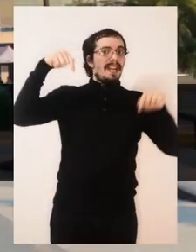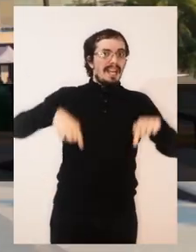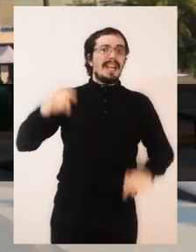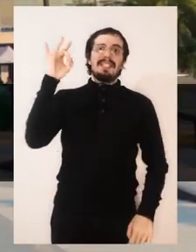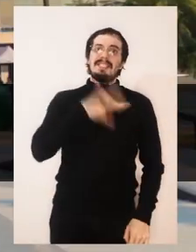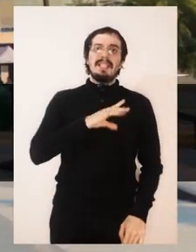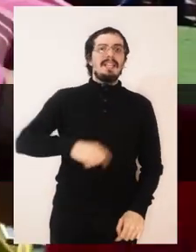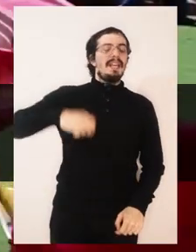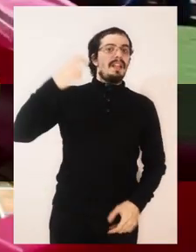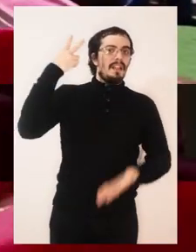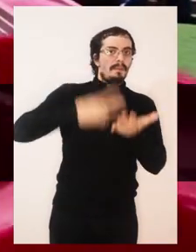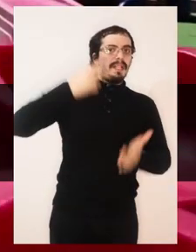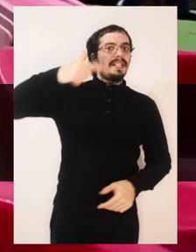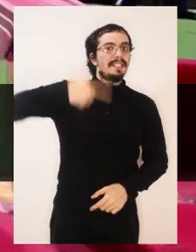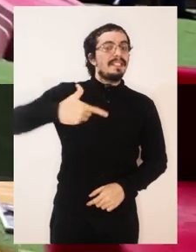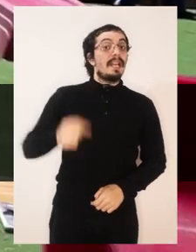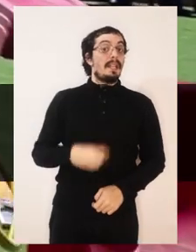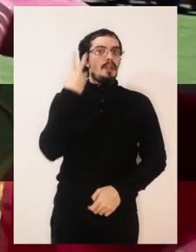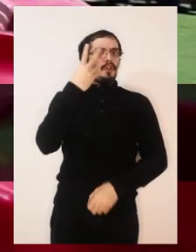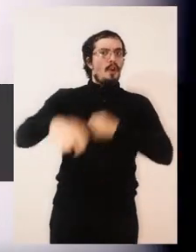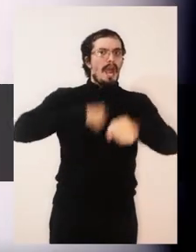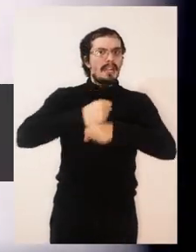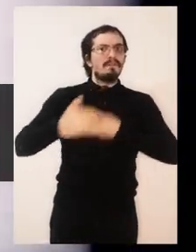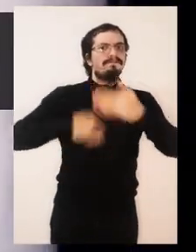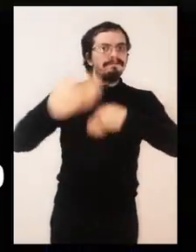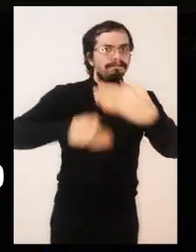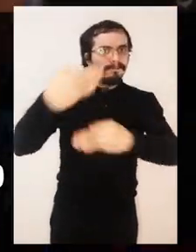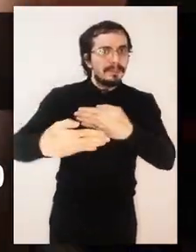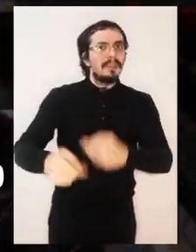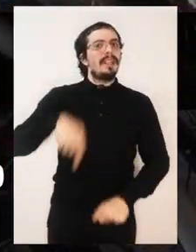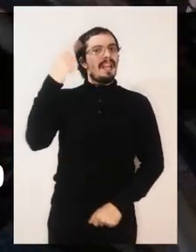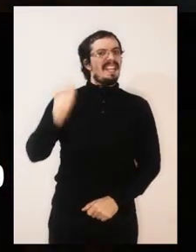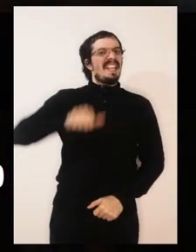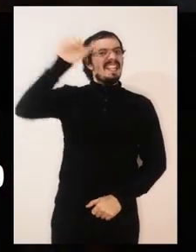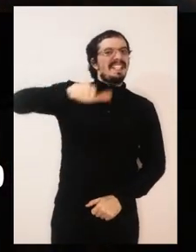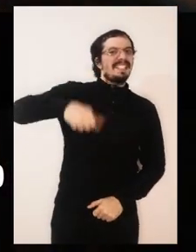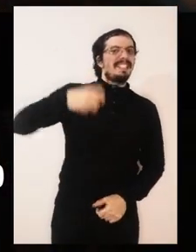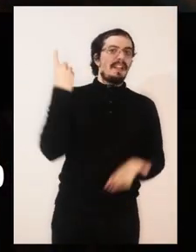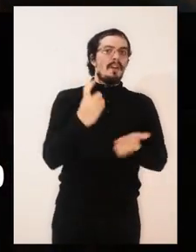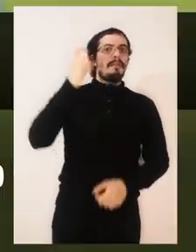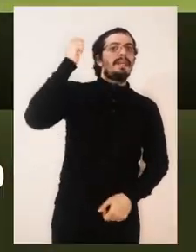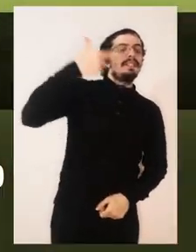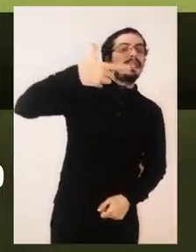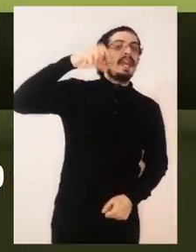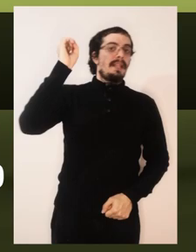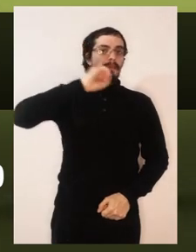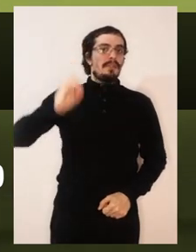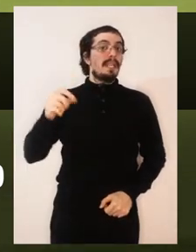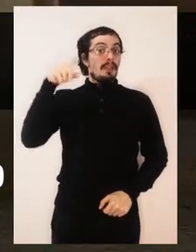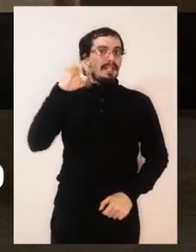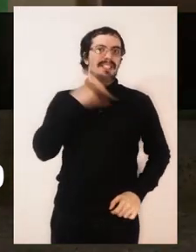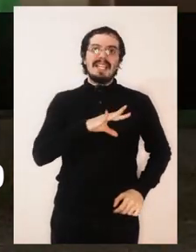establece que desde los dos años de edad en adelante un 16,7% de la población chilena